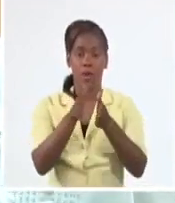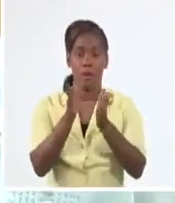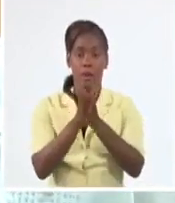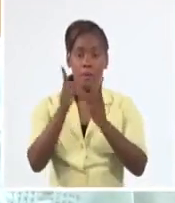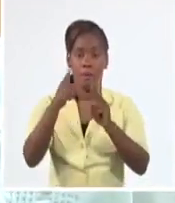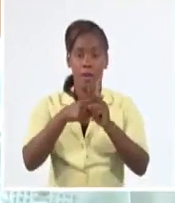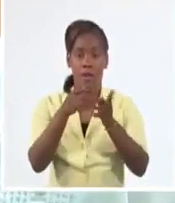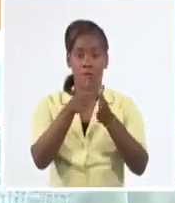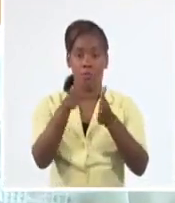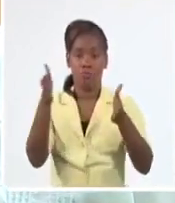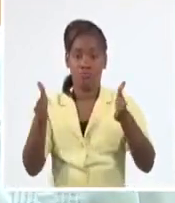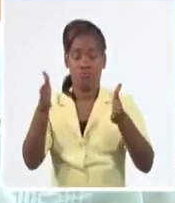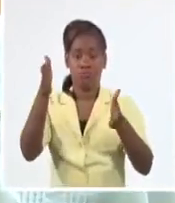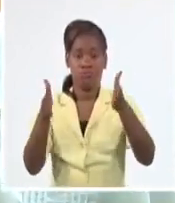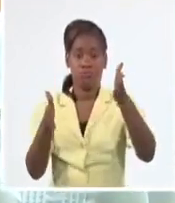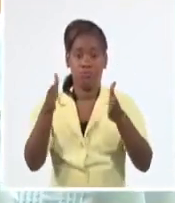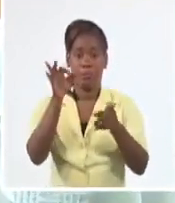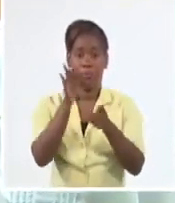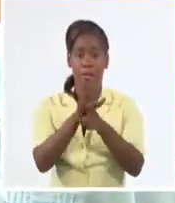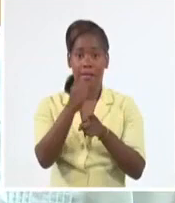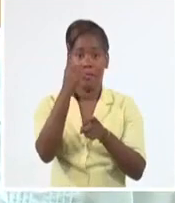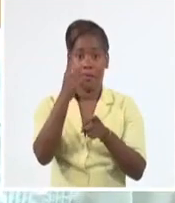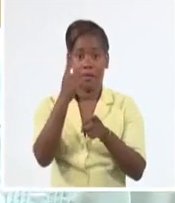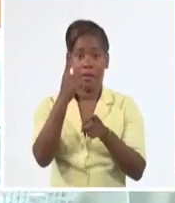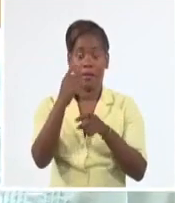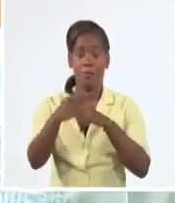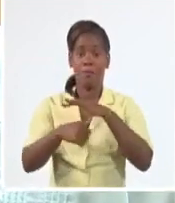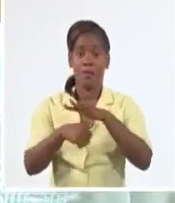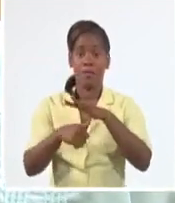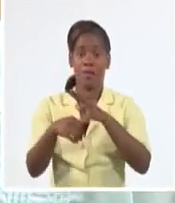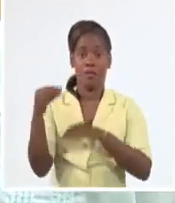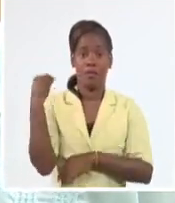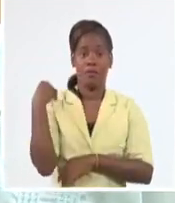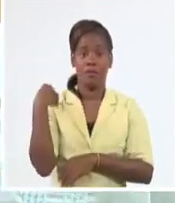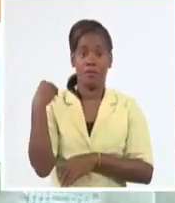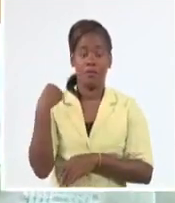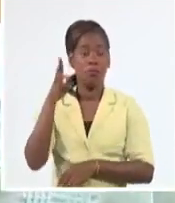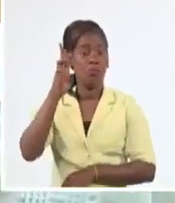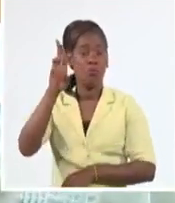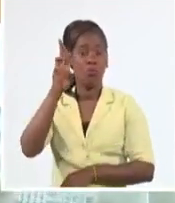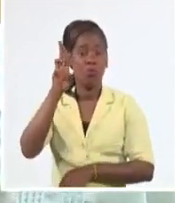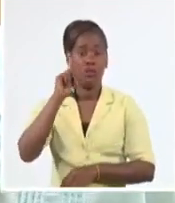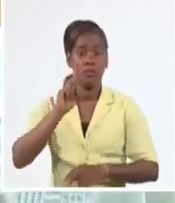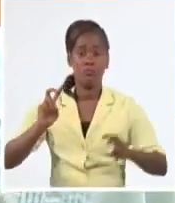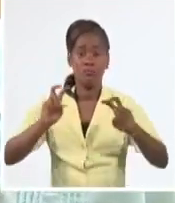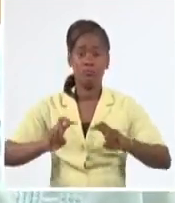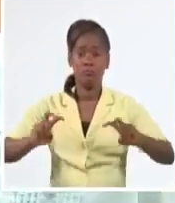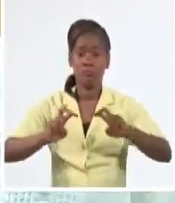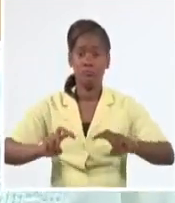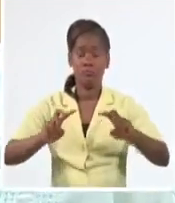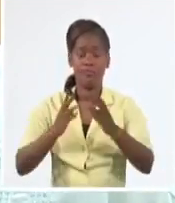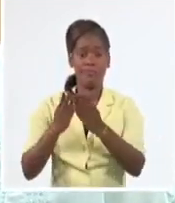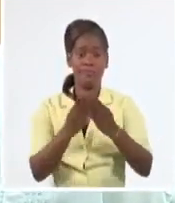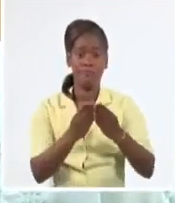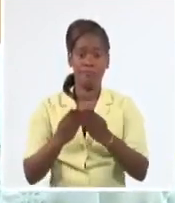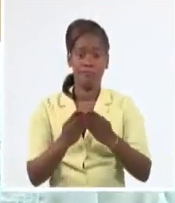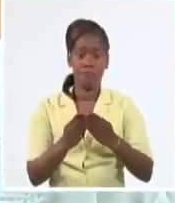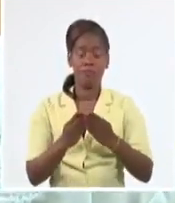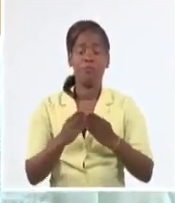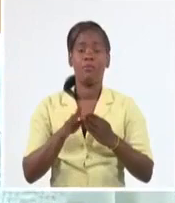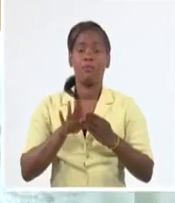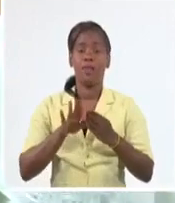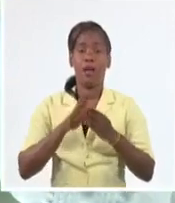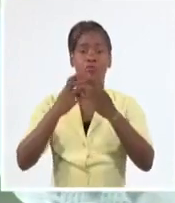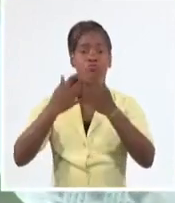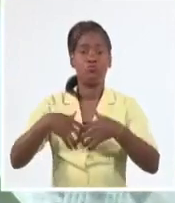presidente nos estremeció pidiéndonos que realmente tuviéramos una vacuna preventiva, hasta el día de hoy,